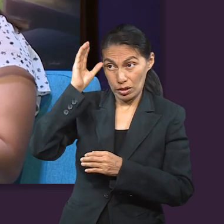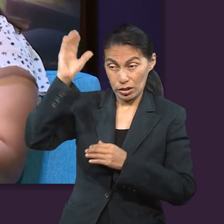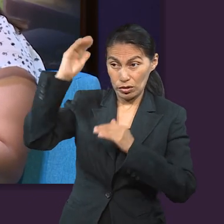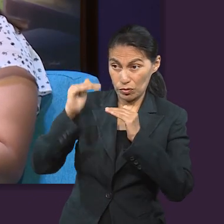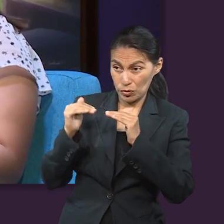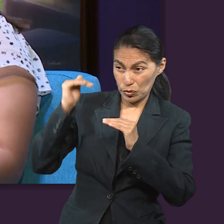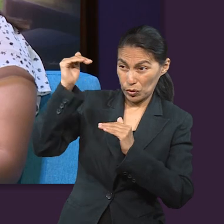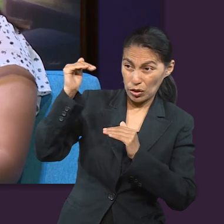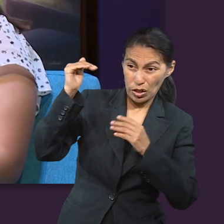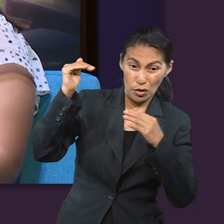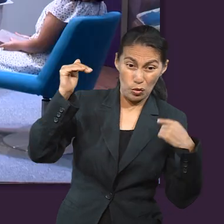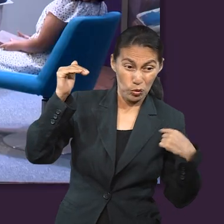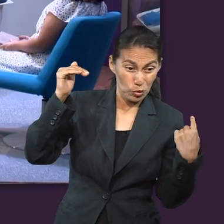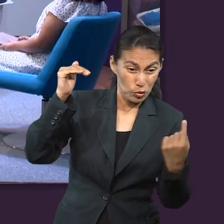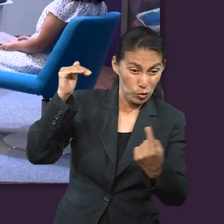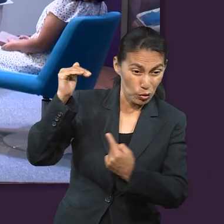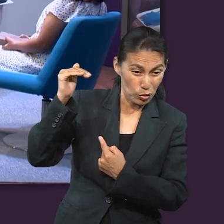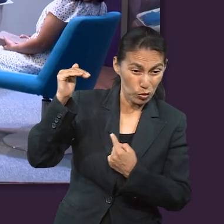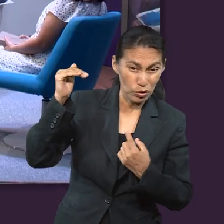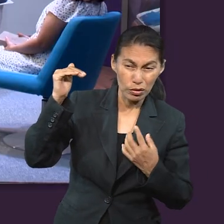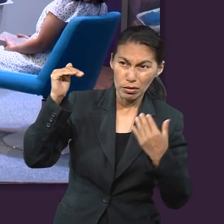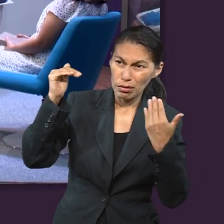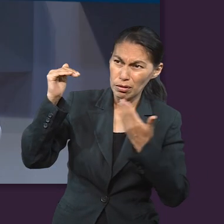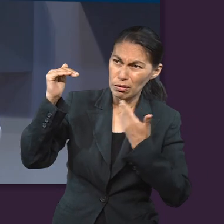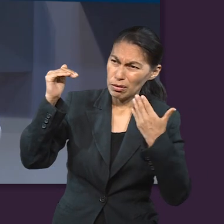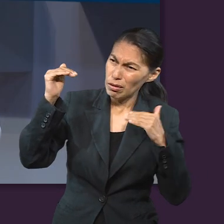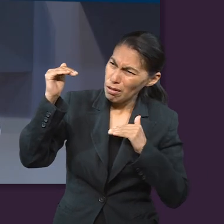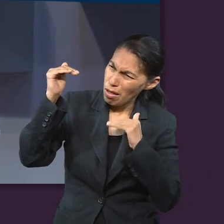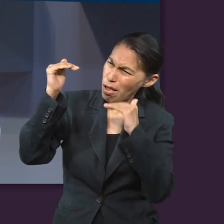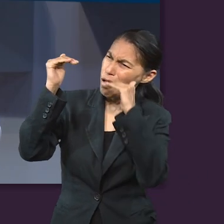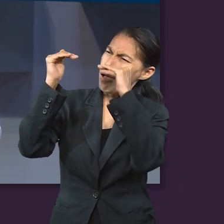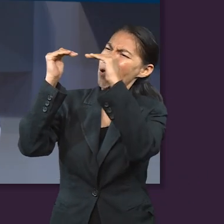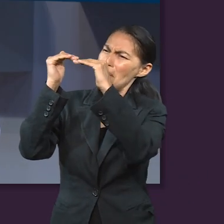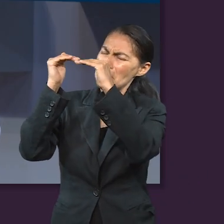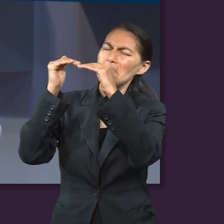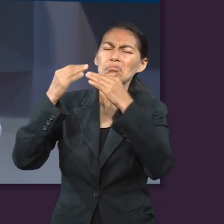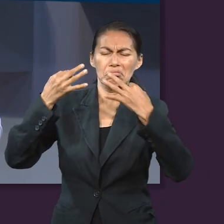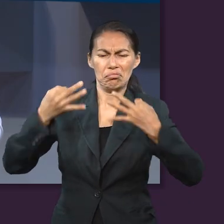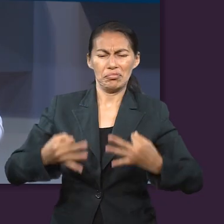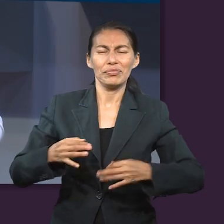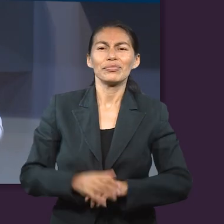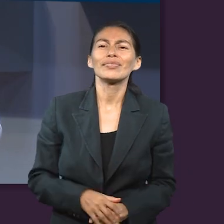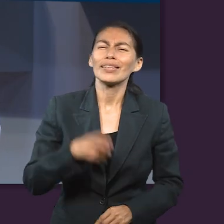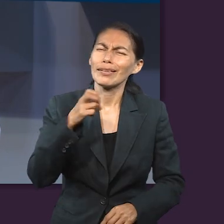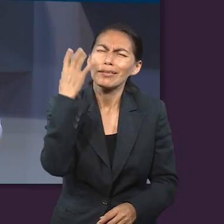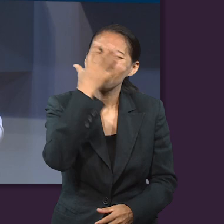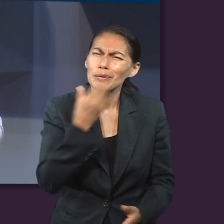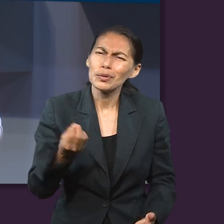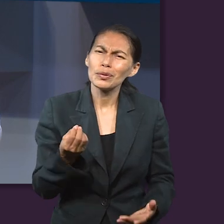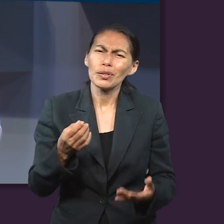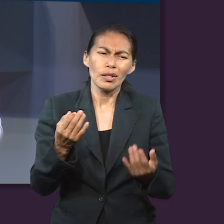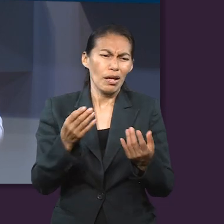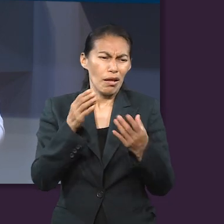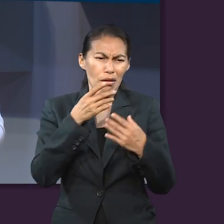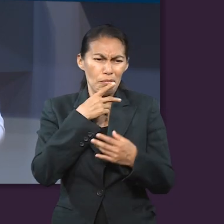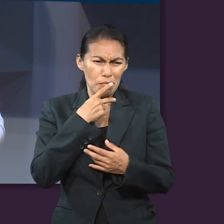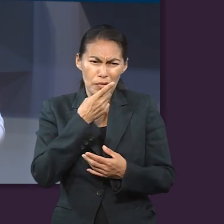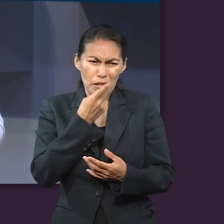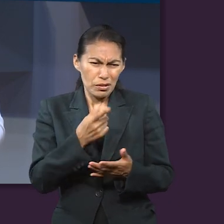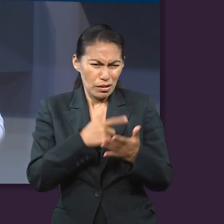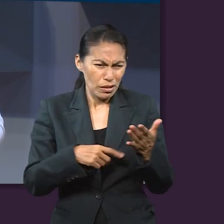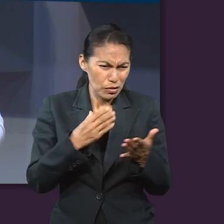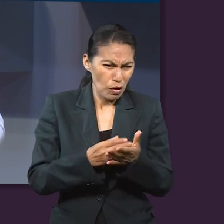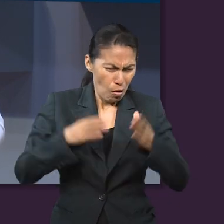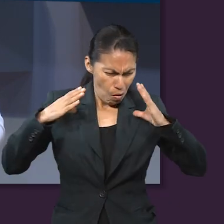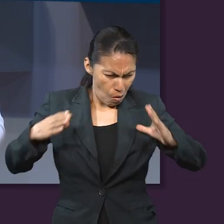es decir, Cristo. Qué importante, ¿no? Pertenecer, ser parte de un cuerpo, como mencionó la lección.